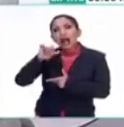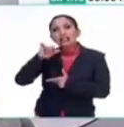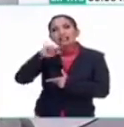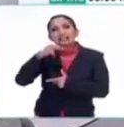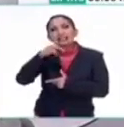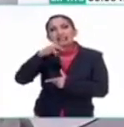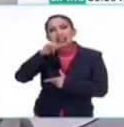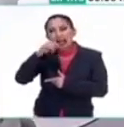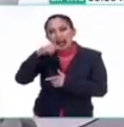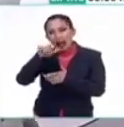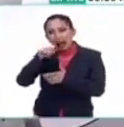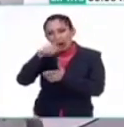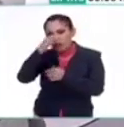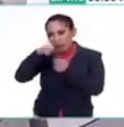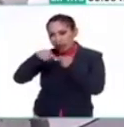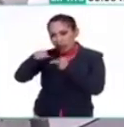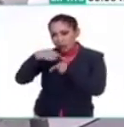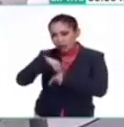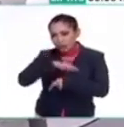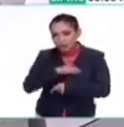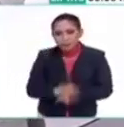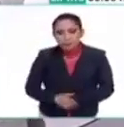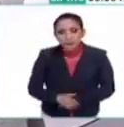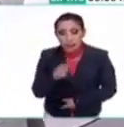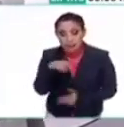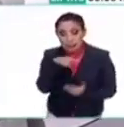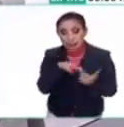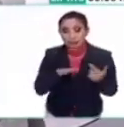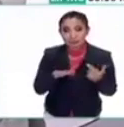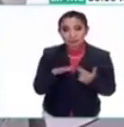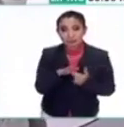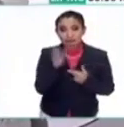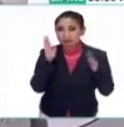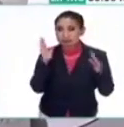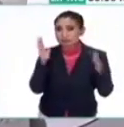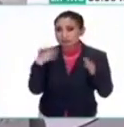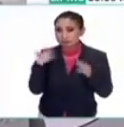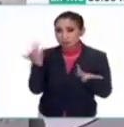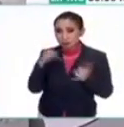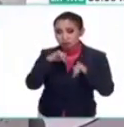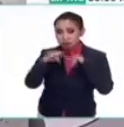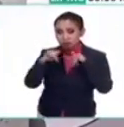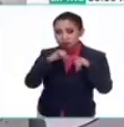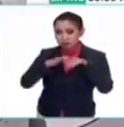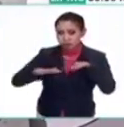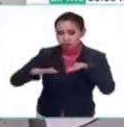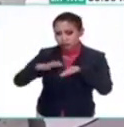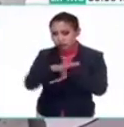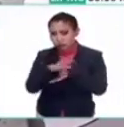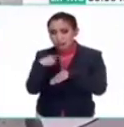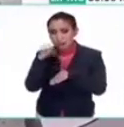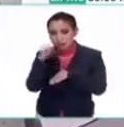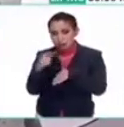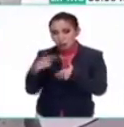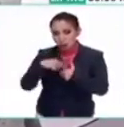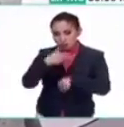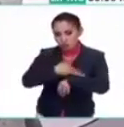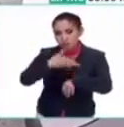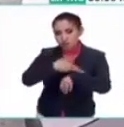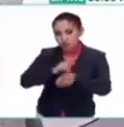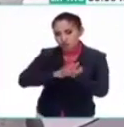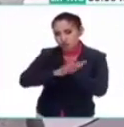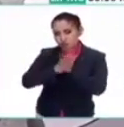que está muy cerca de aquí. Esta región es extraordinaria geológicamente hablando, es parte de un proceso